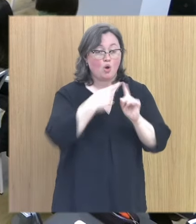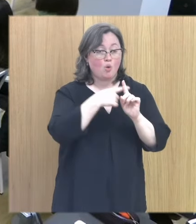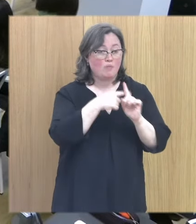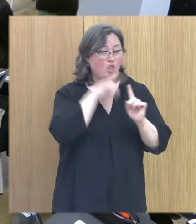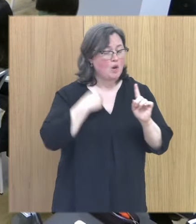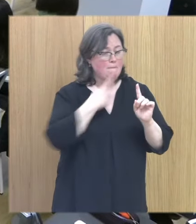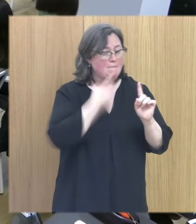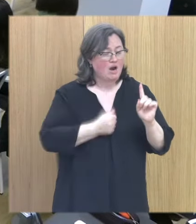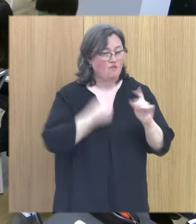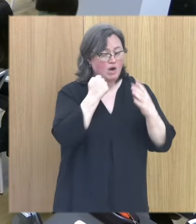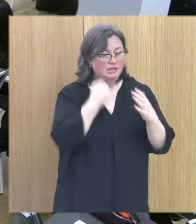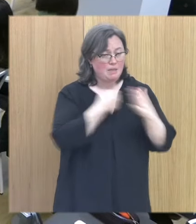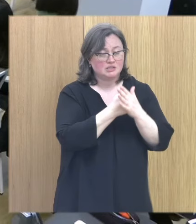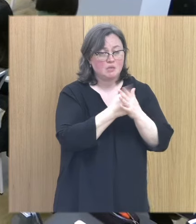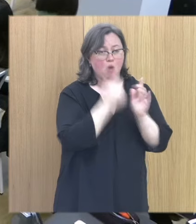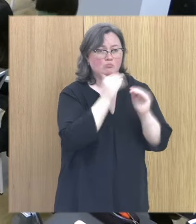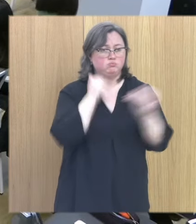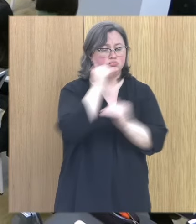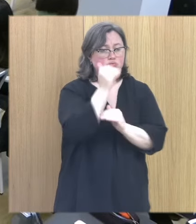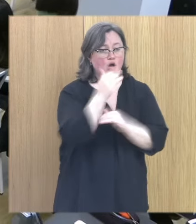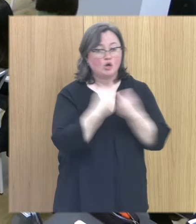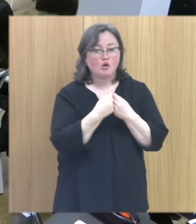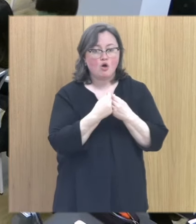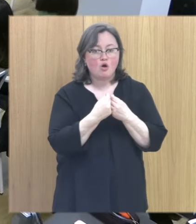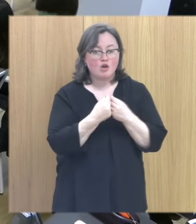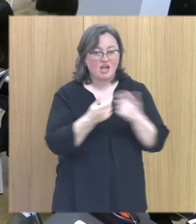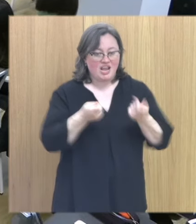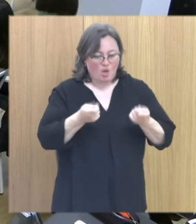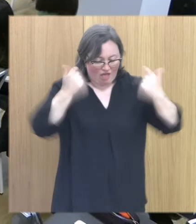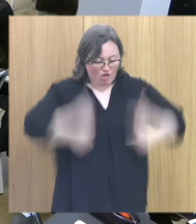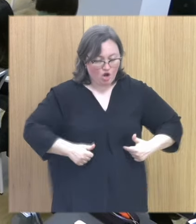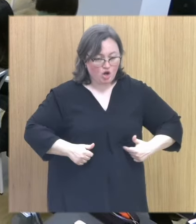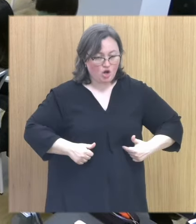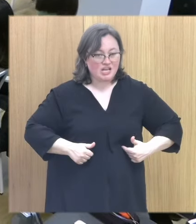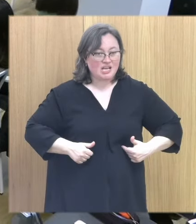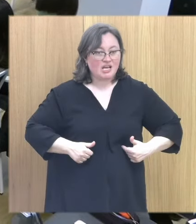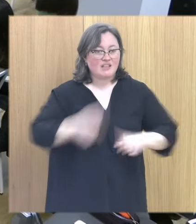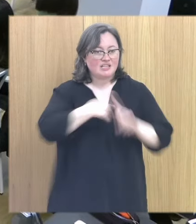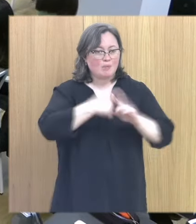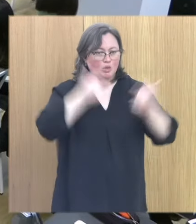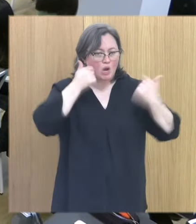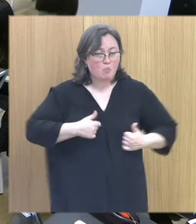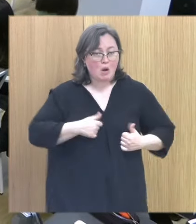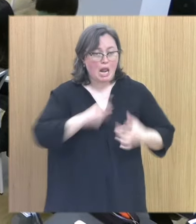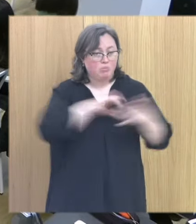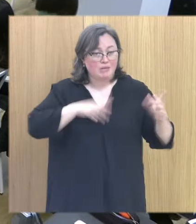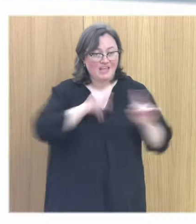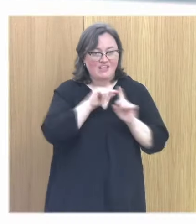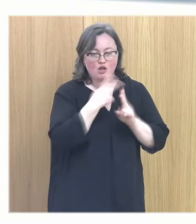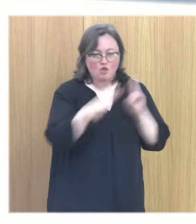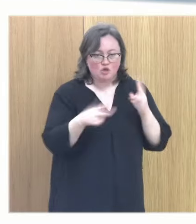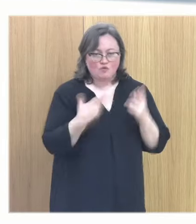del dolor con una falta de regulación de la temperatura corporal que son dos indicadores